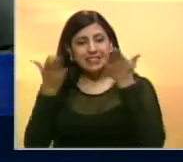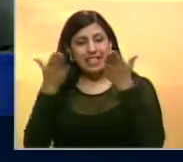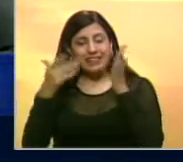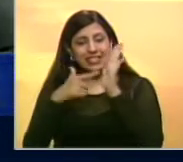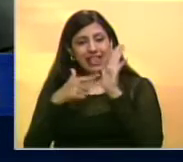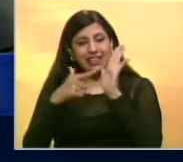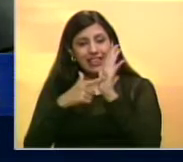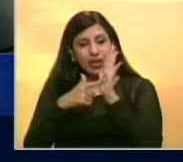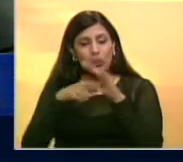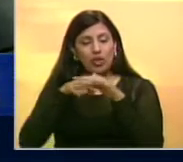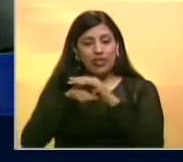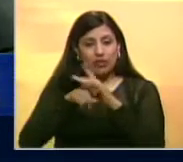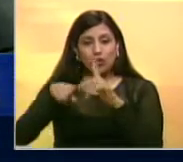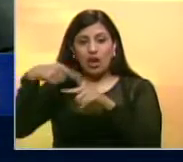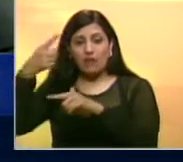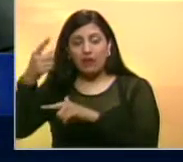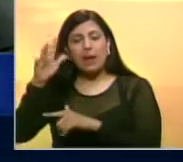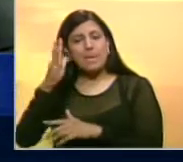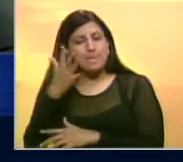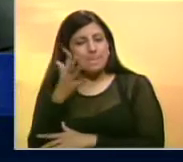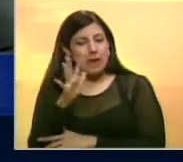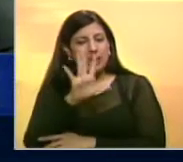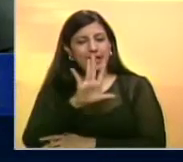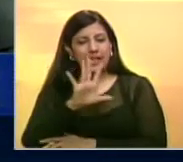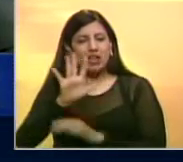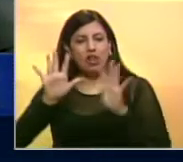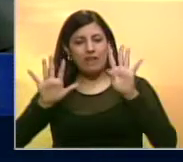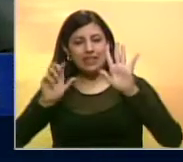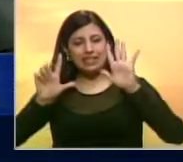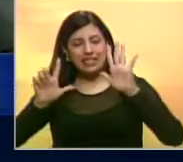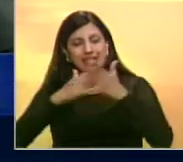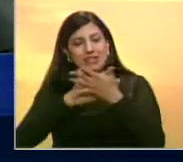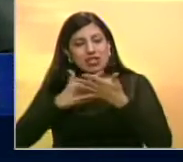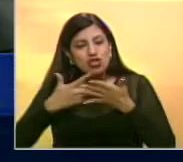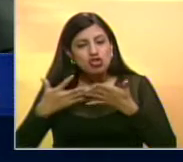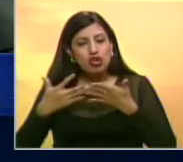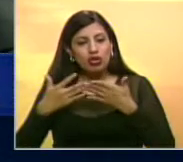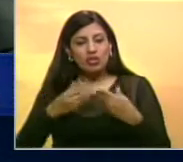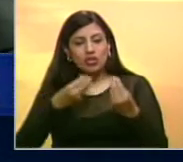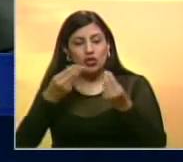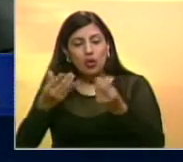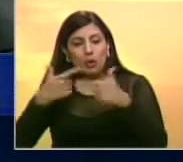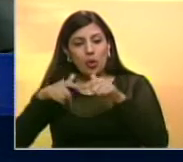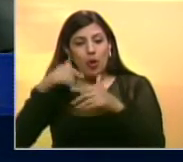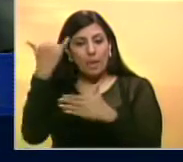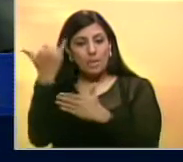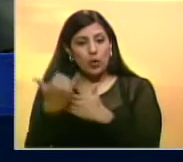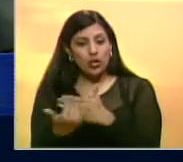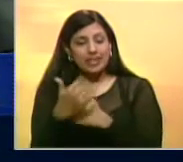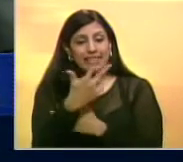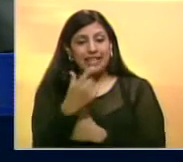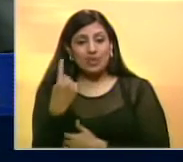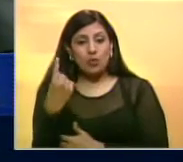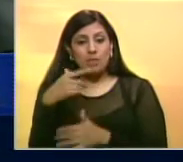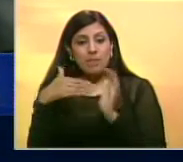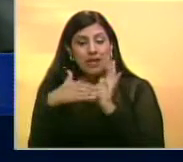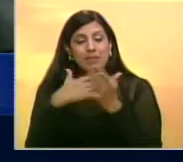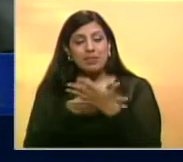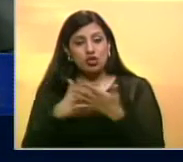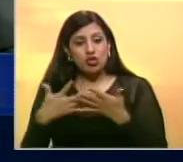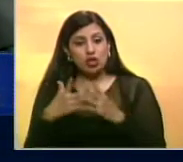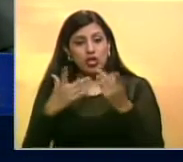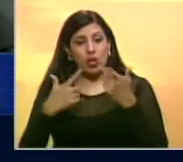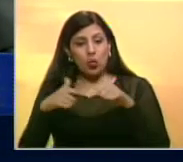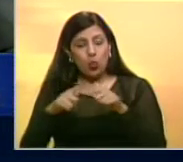la deuda interna y externa, aproximadamente 597 millones al aporte local de proyectos y 31 mil millones para